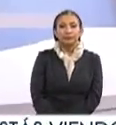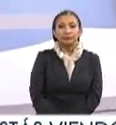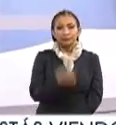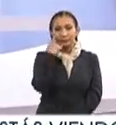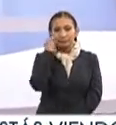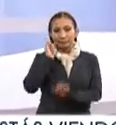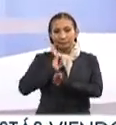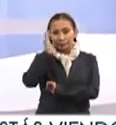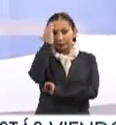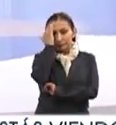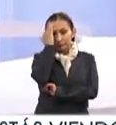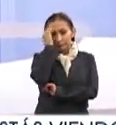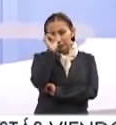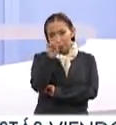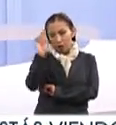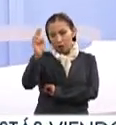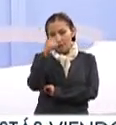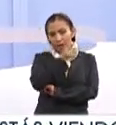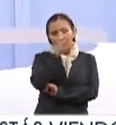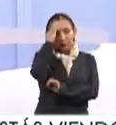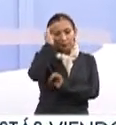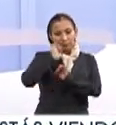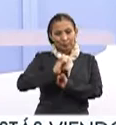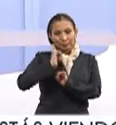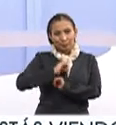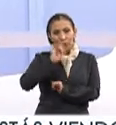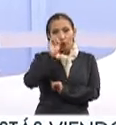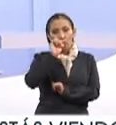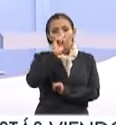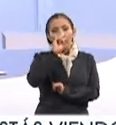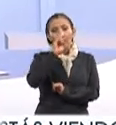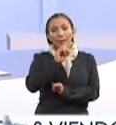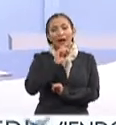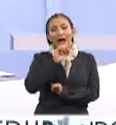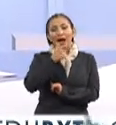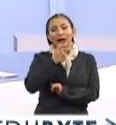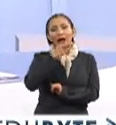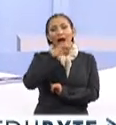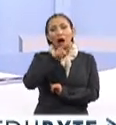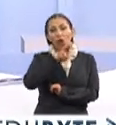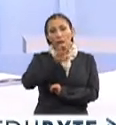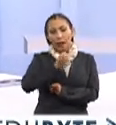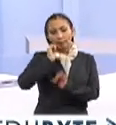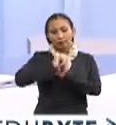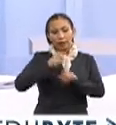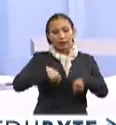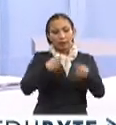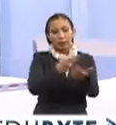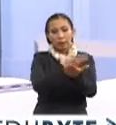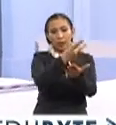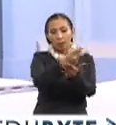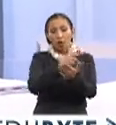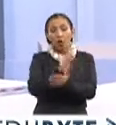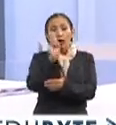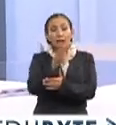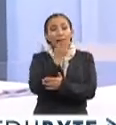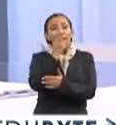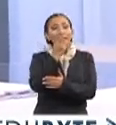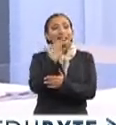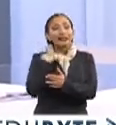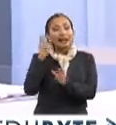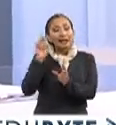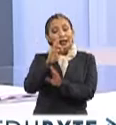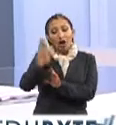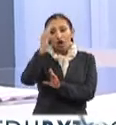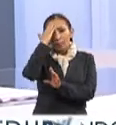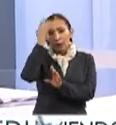Y mire, rector de la, hablando de universidades, el rector de la UNAM, el doctor Enrique Graue, encabezó la entrega de los premios Universidad Nacional y